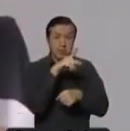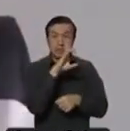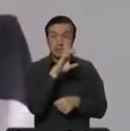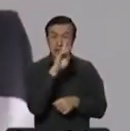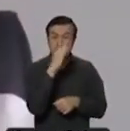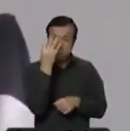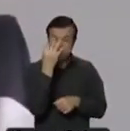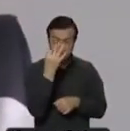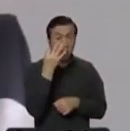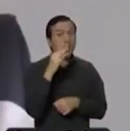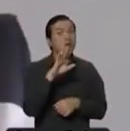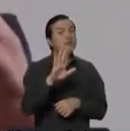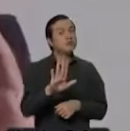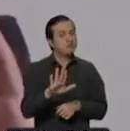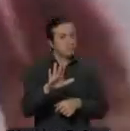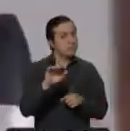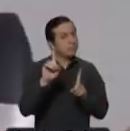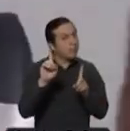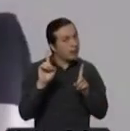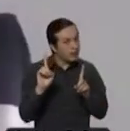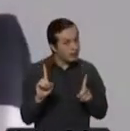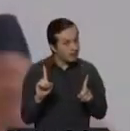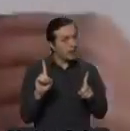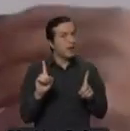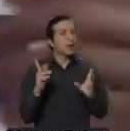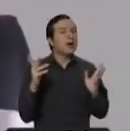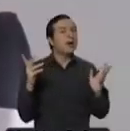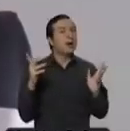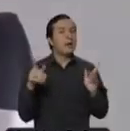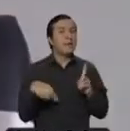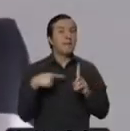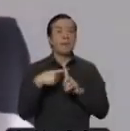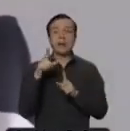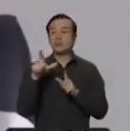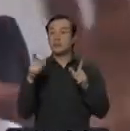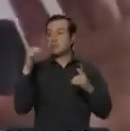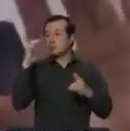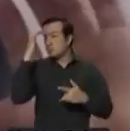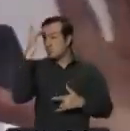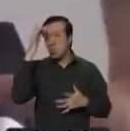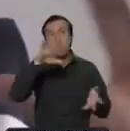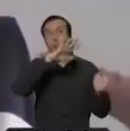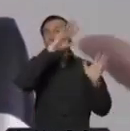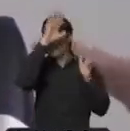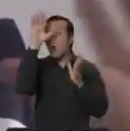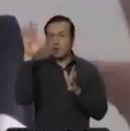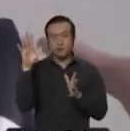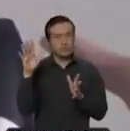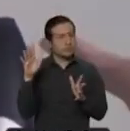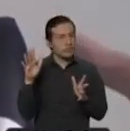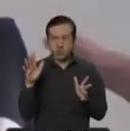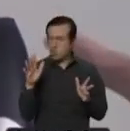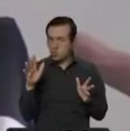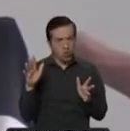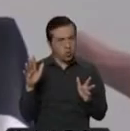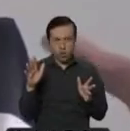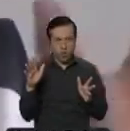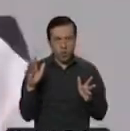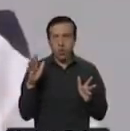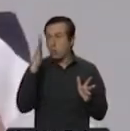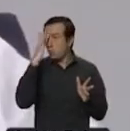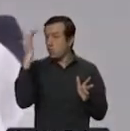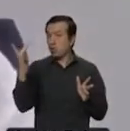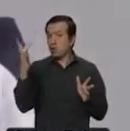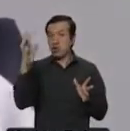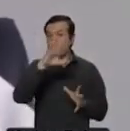Ojo, eso no quiere decir que no haya más personas contagiadas, porque